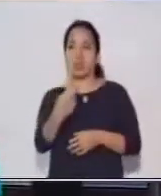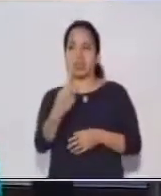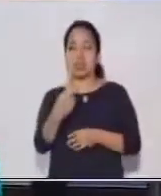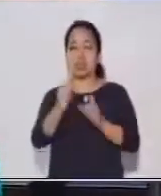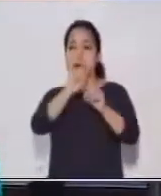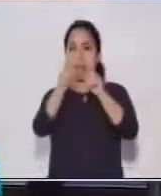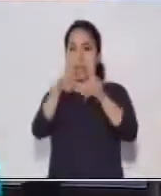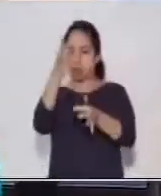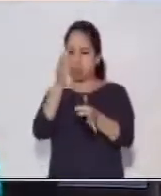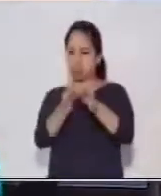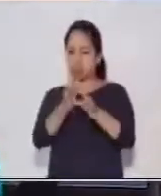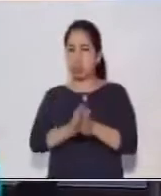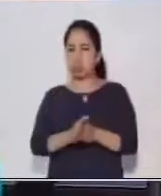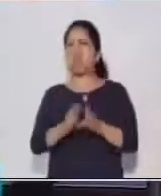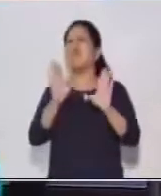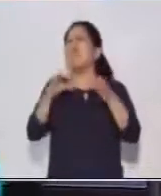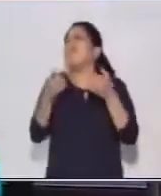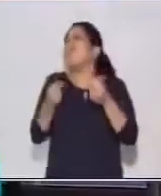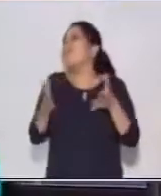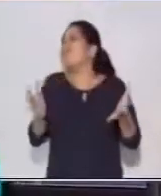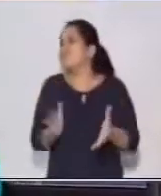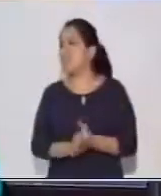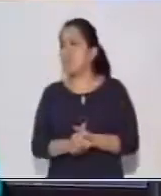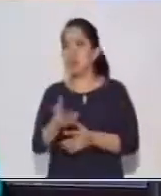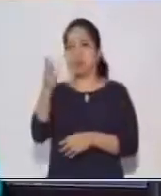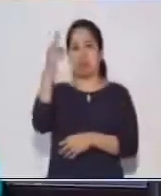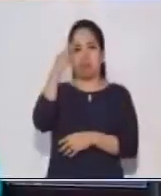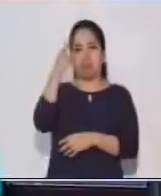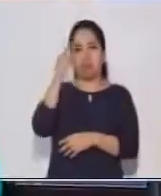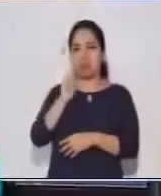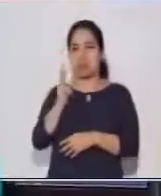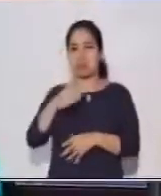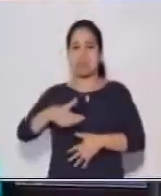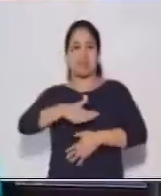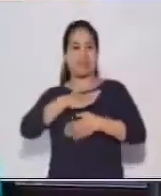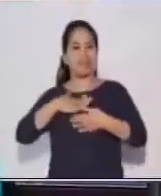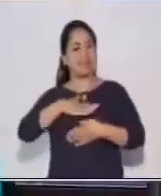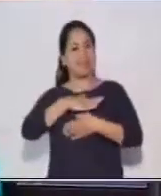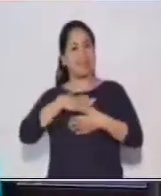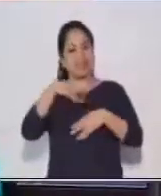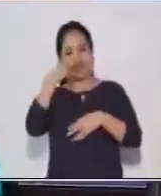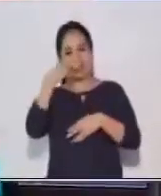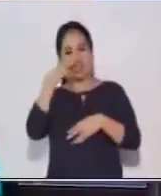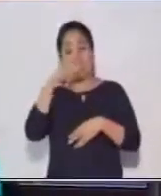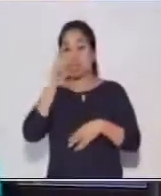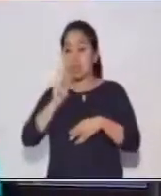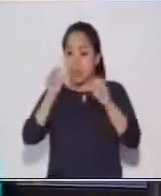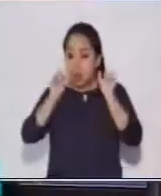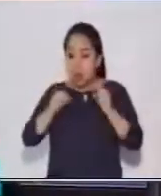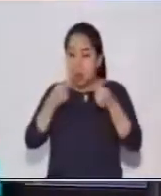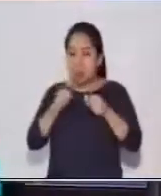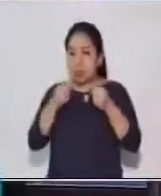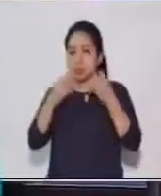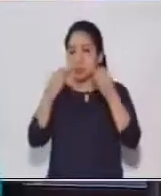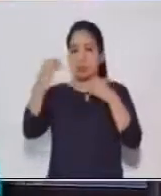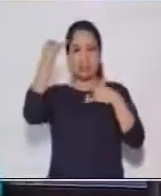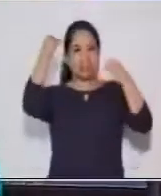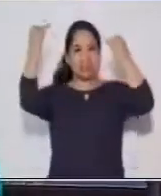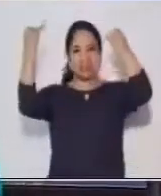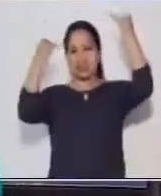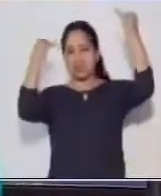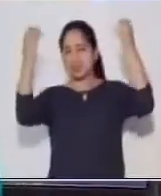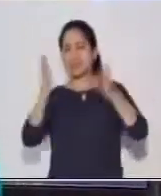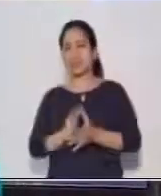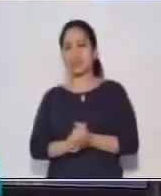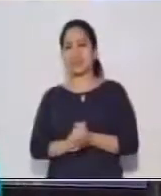Muy bien, ¿cómo lo vamos a hacer? Recuerda que siempre es divertido y siempre lo podemos hacer con mucha imaginación. Bueno, pues